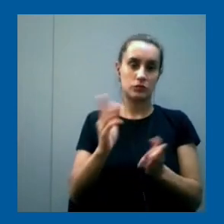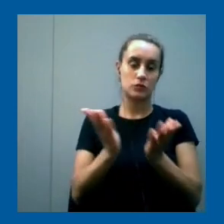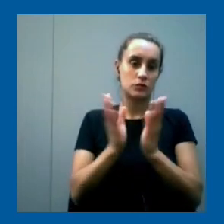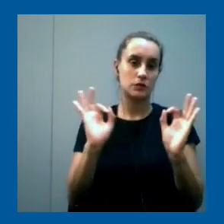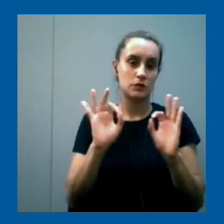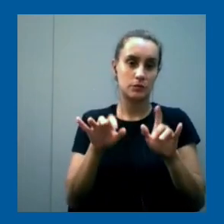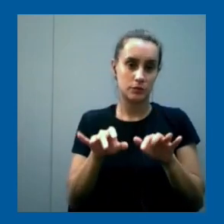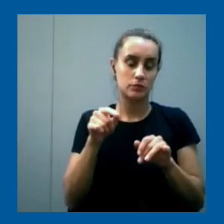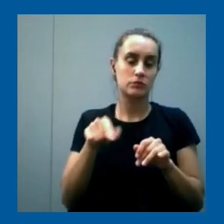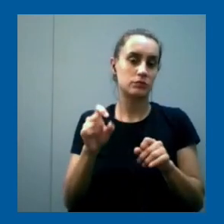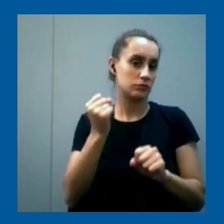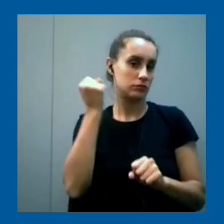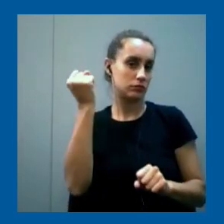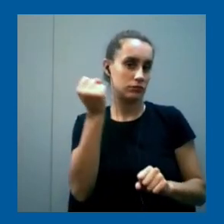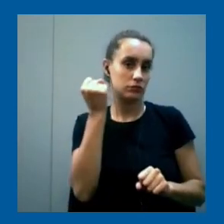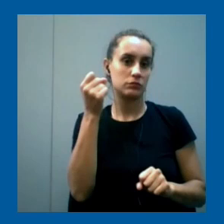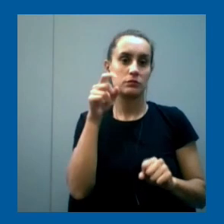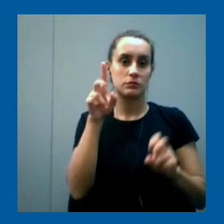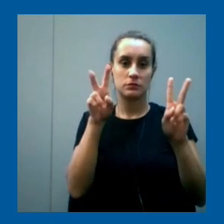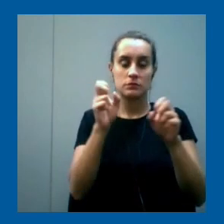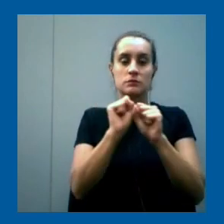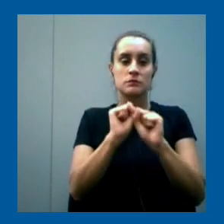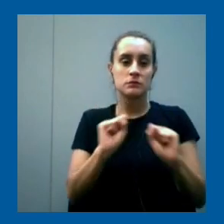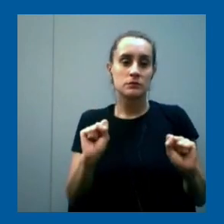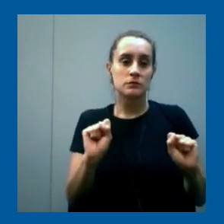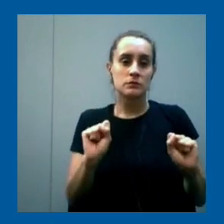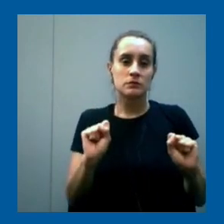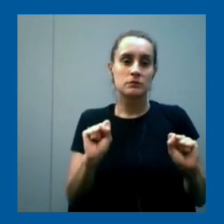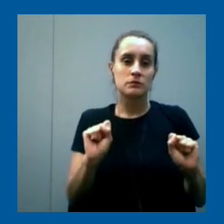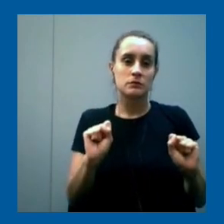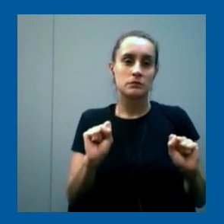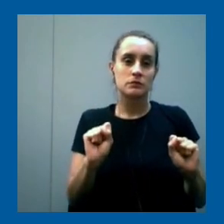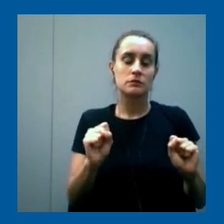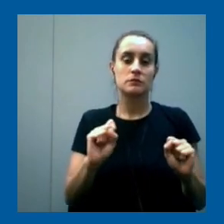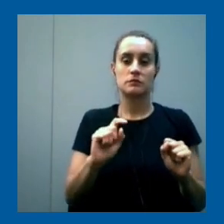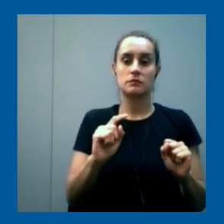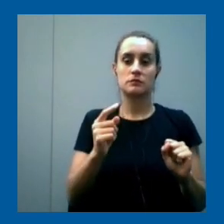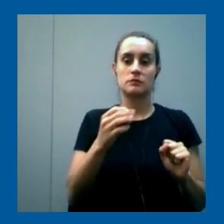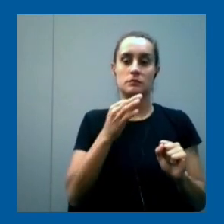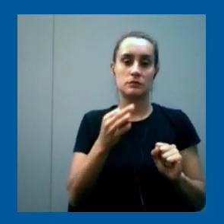puntos de entrada donde se puede conseguir primeras oportunidades laborales.